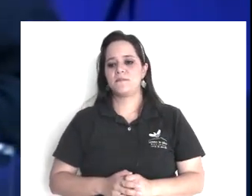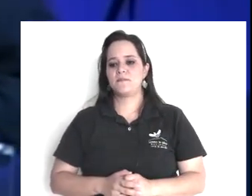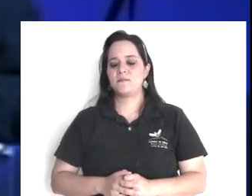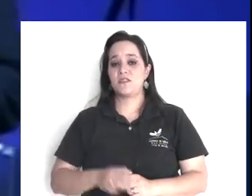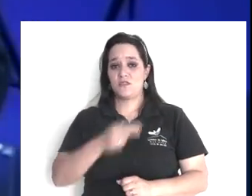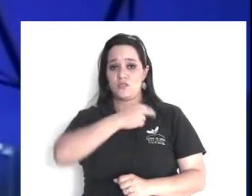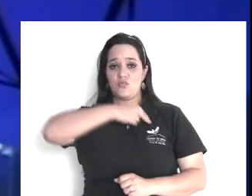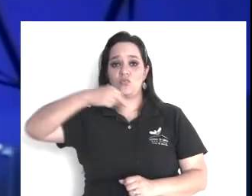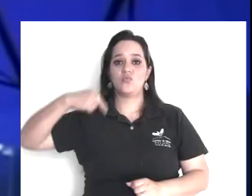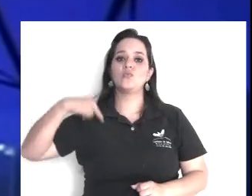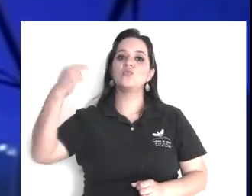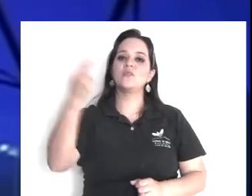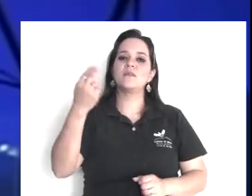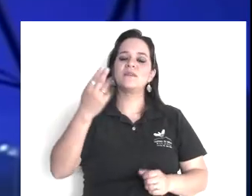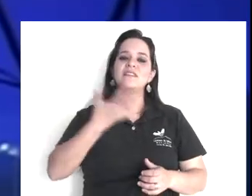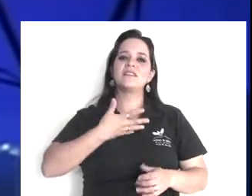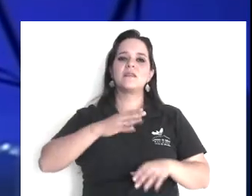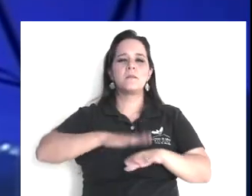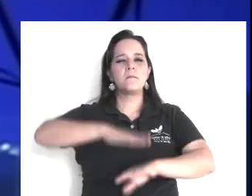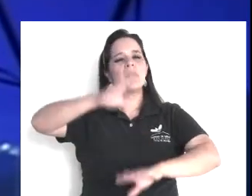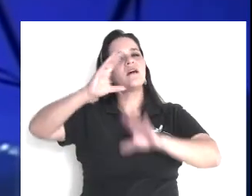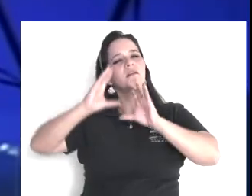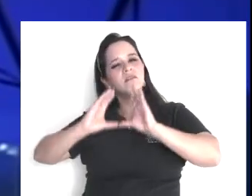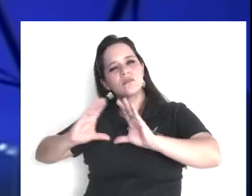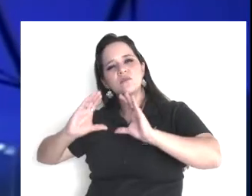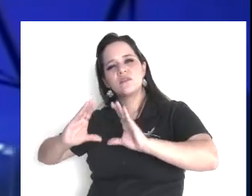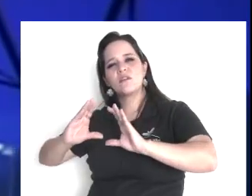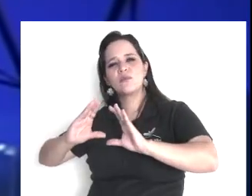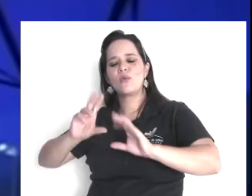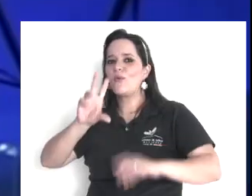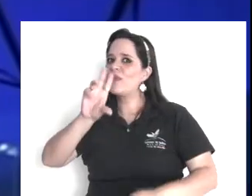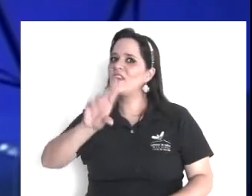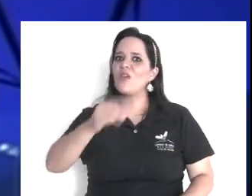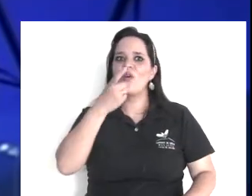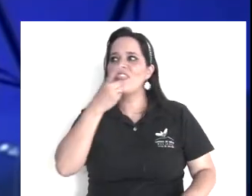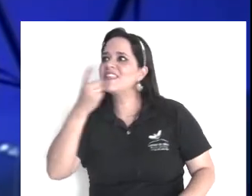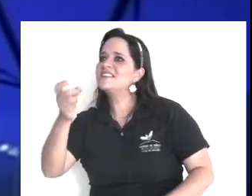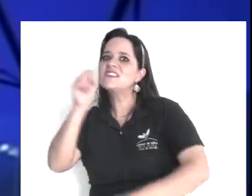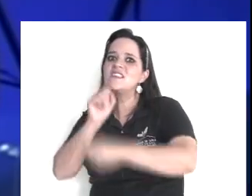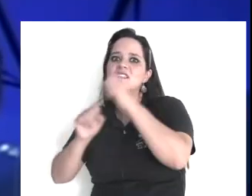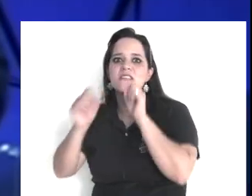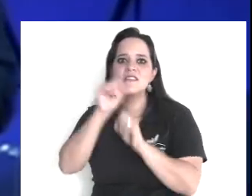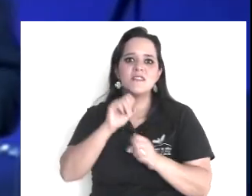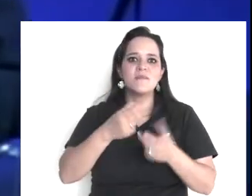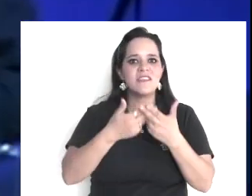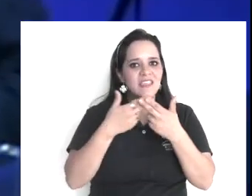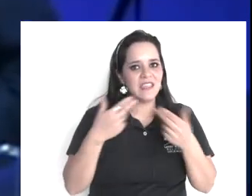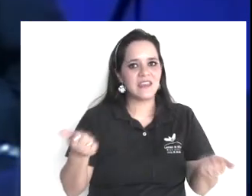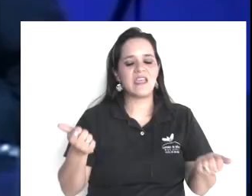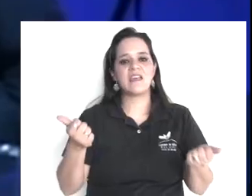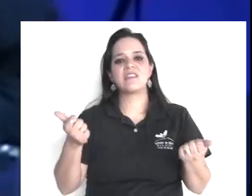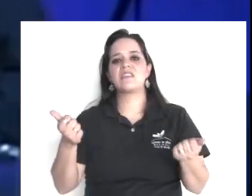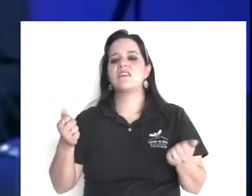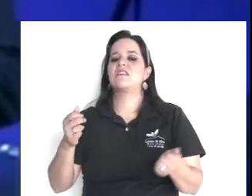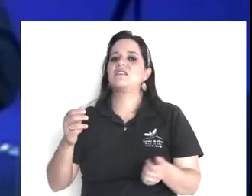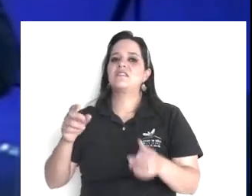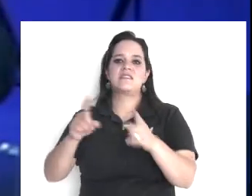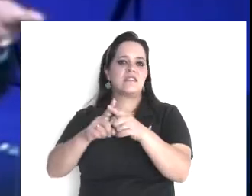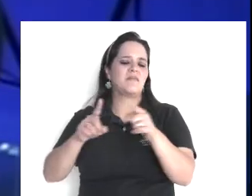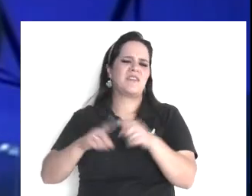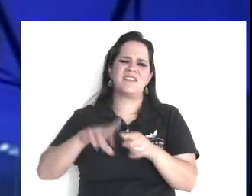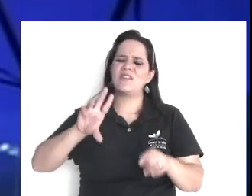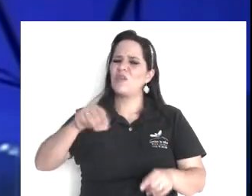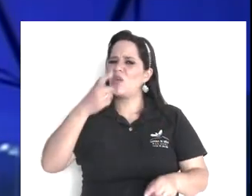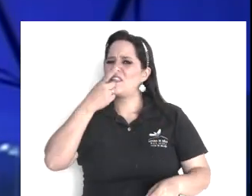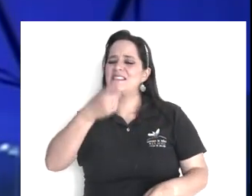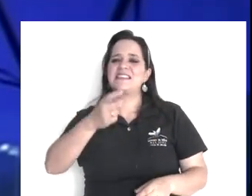necesitamos ser más cuidadosos, y no divulgar rumores, ni dejarnos llevar por apariencias, que